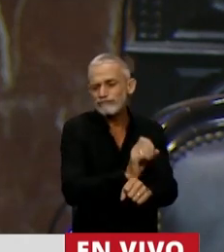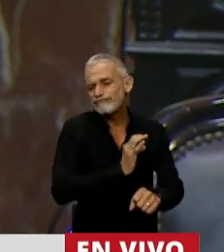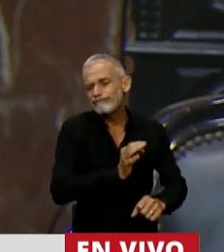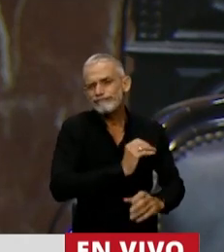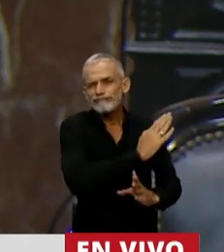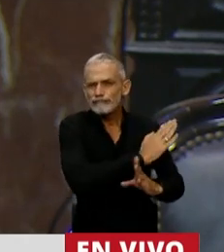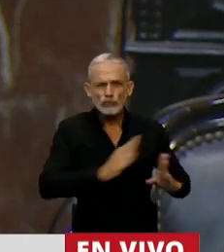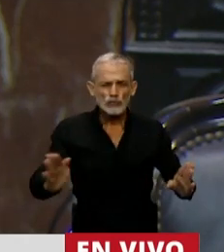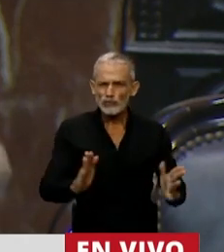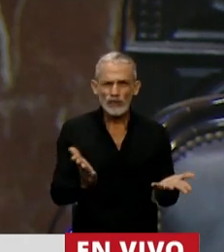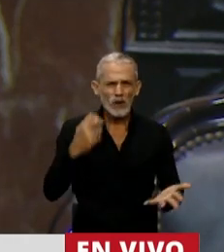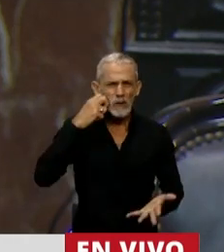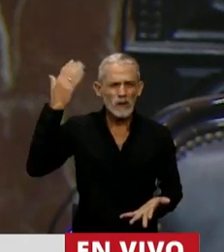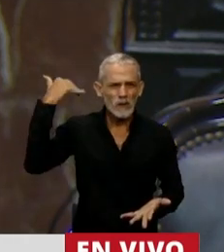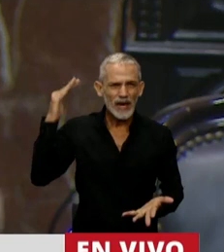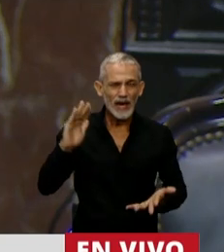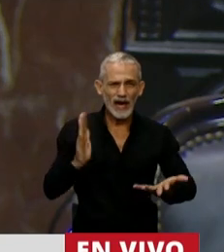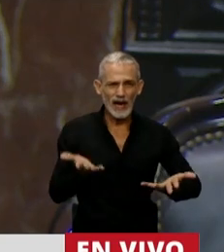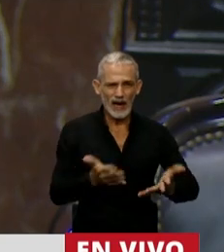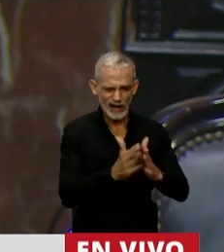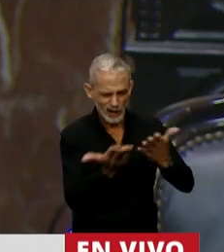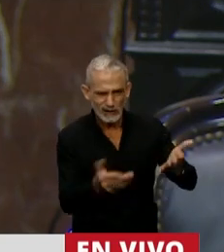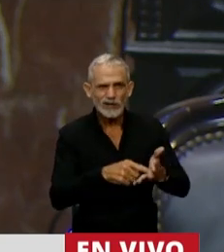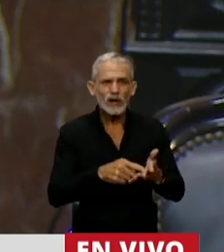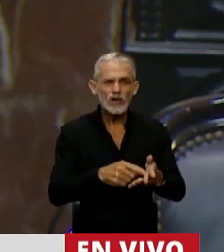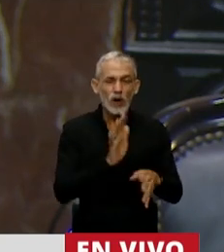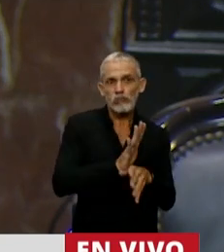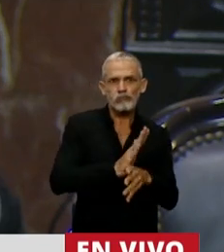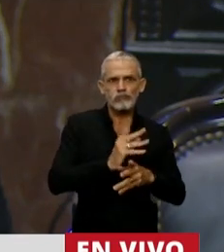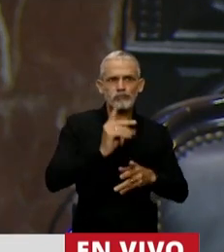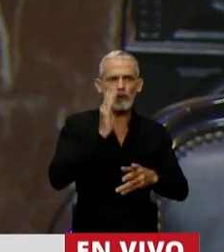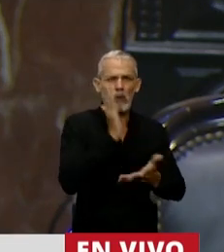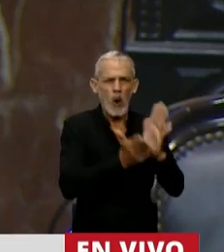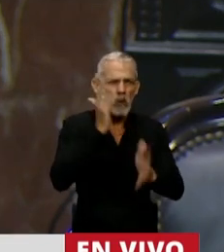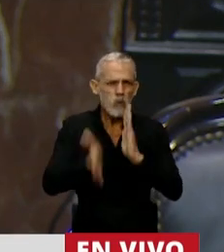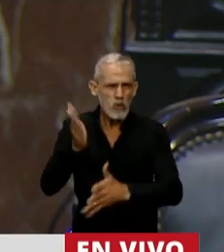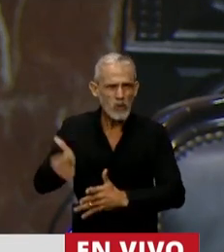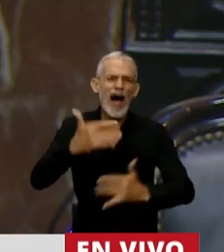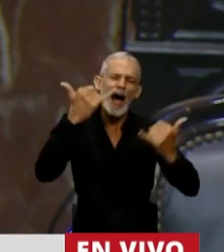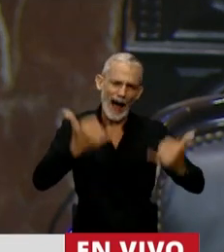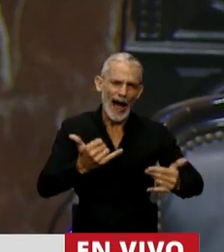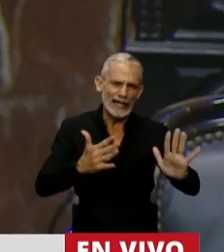herramienta represiva del Estado, es la más violenta